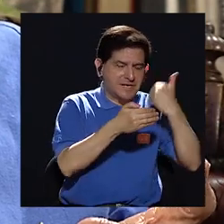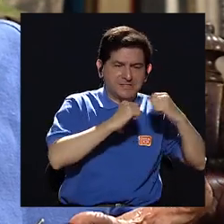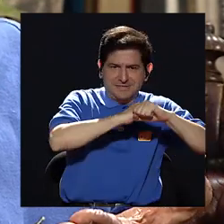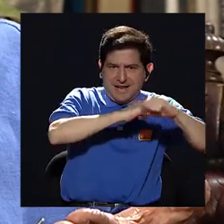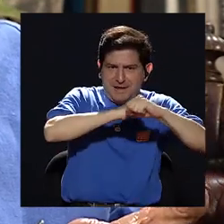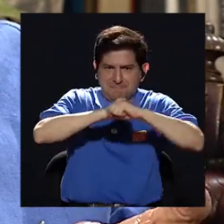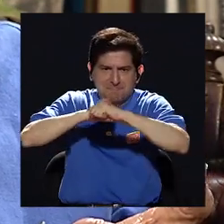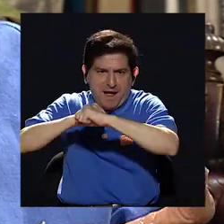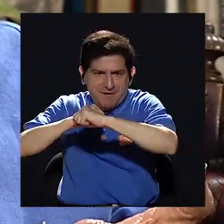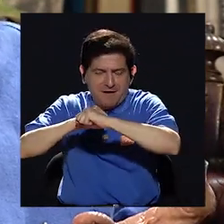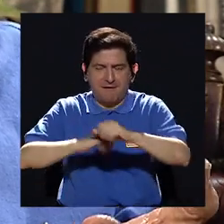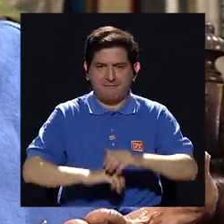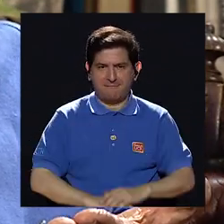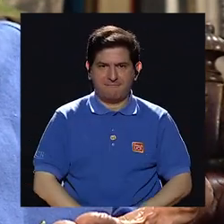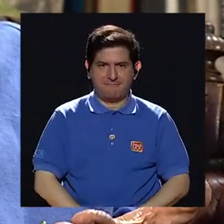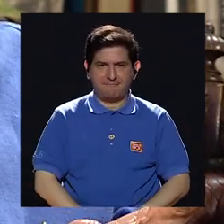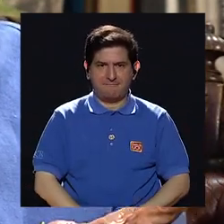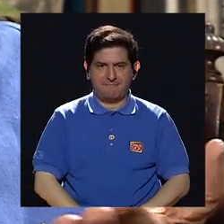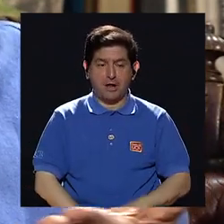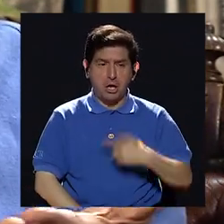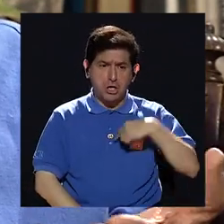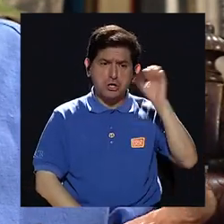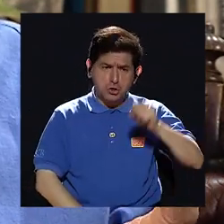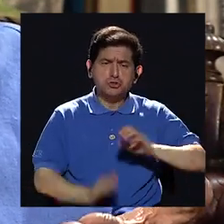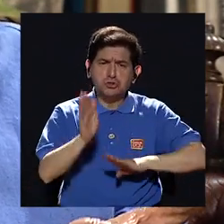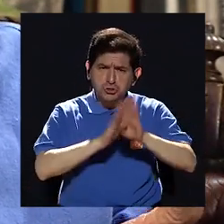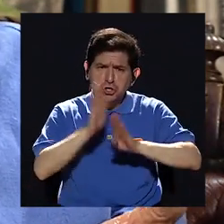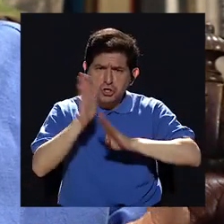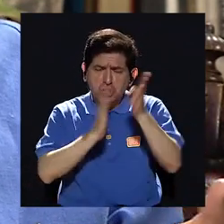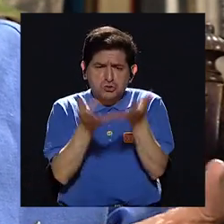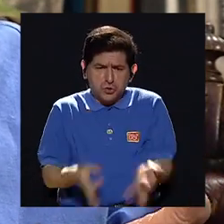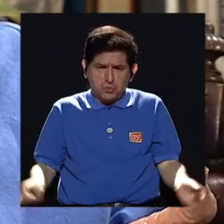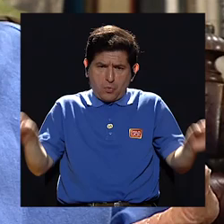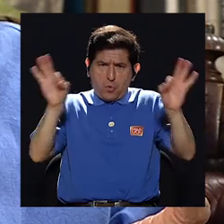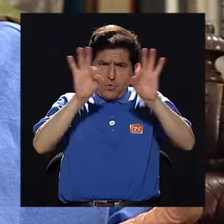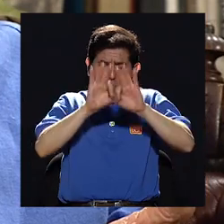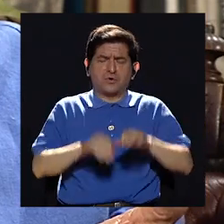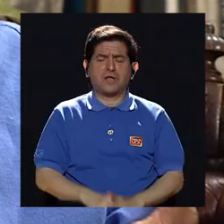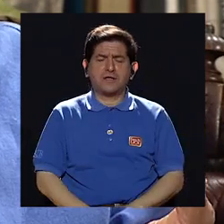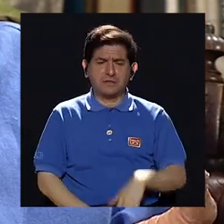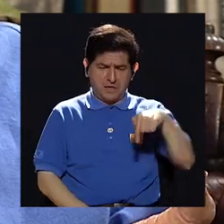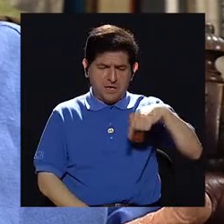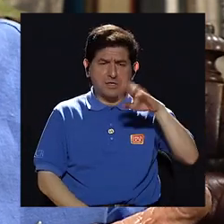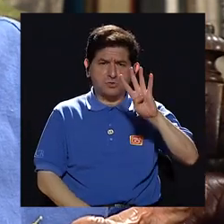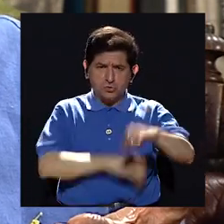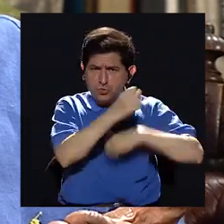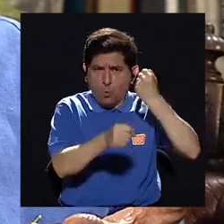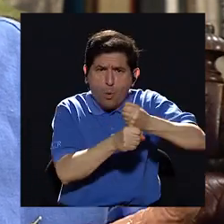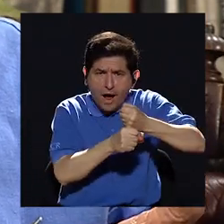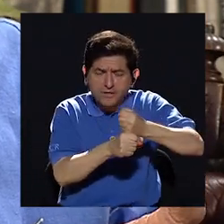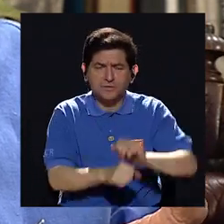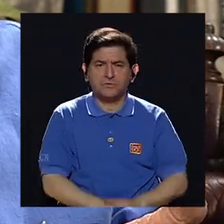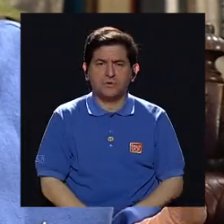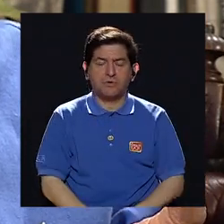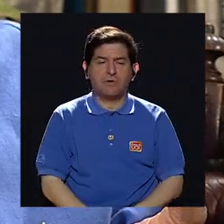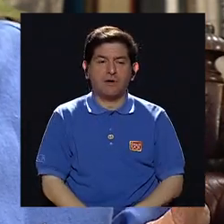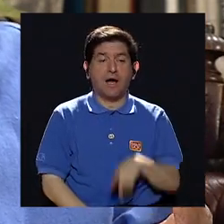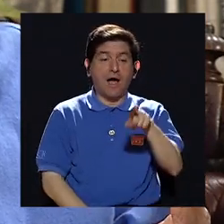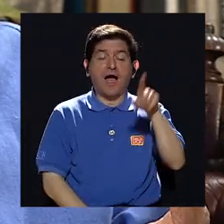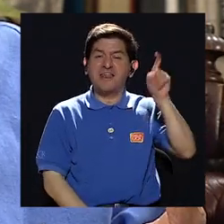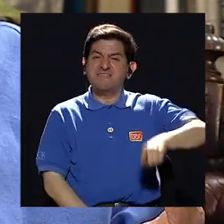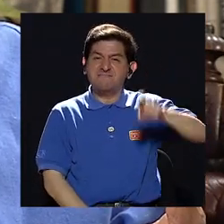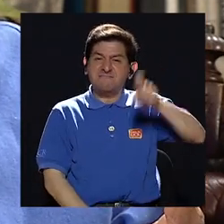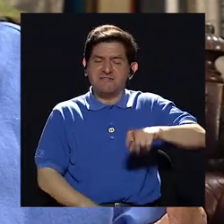y logro un desarrollo importante en estos cuatro años. Para eso es